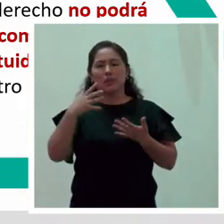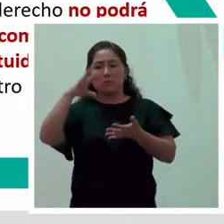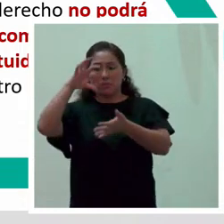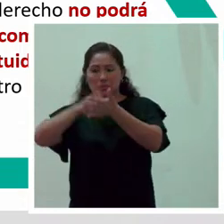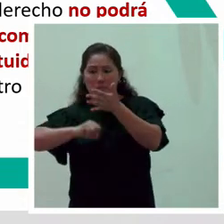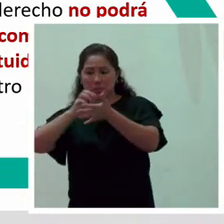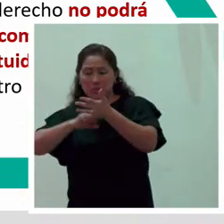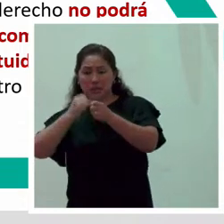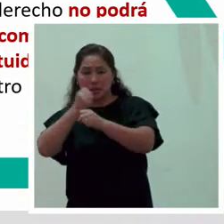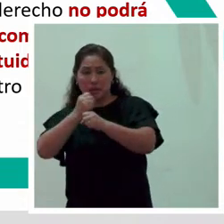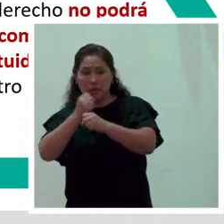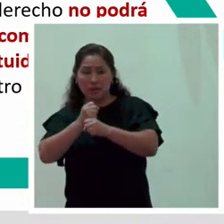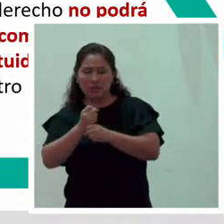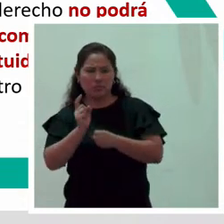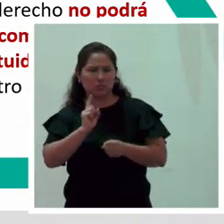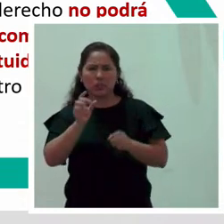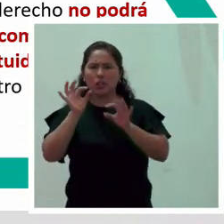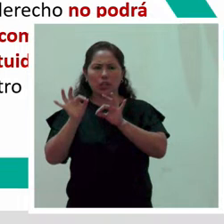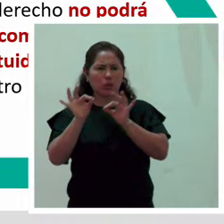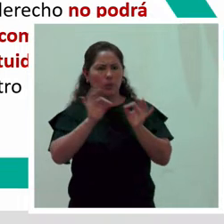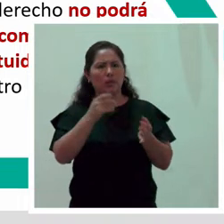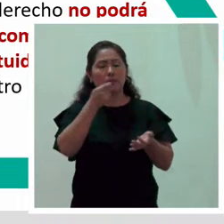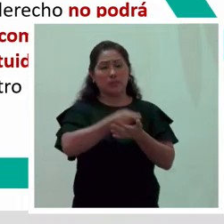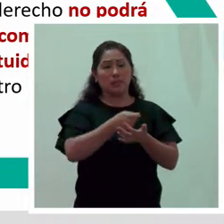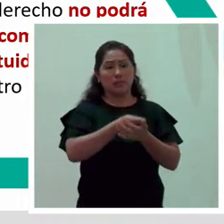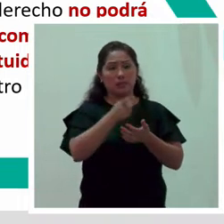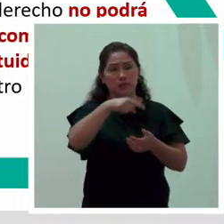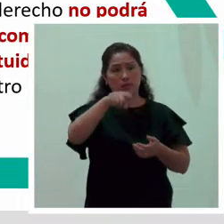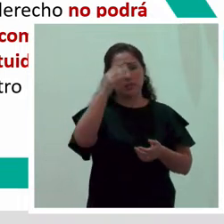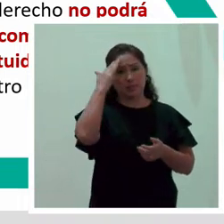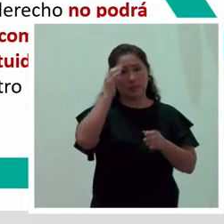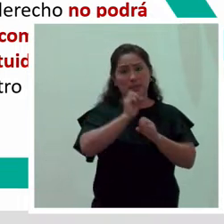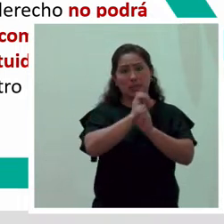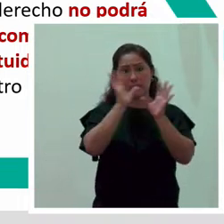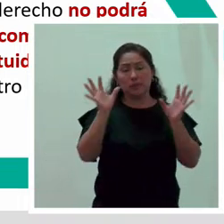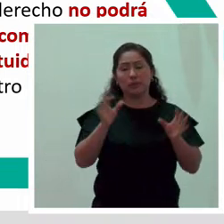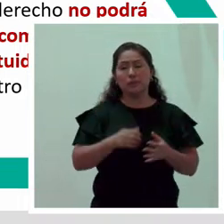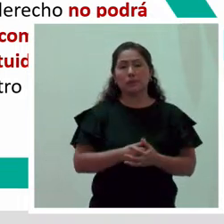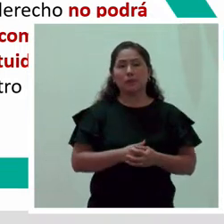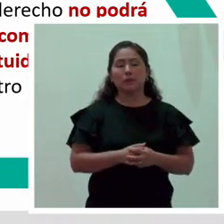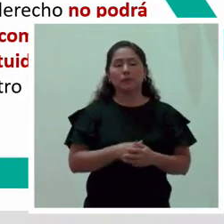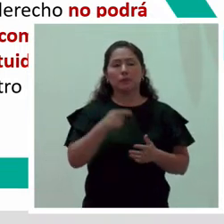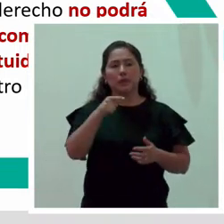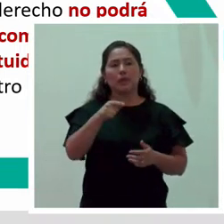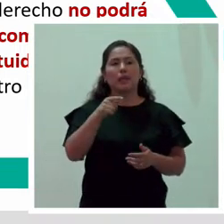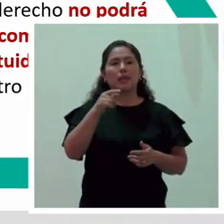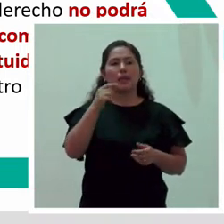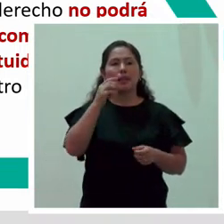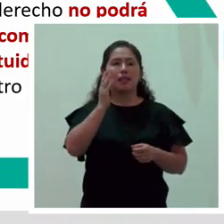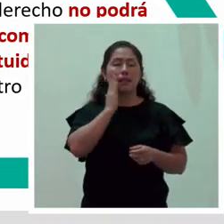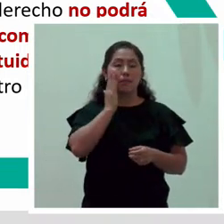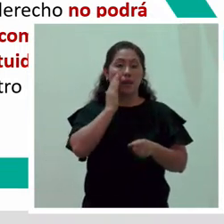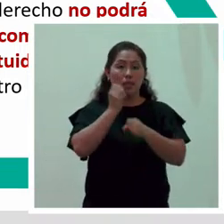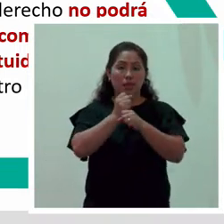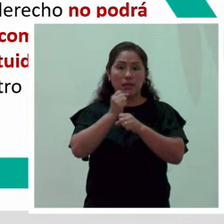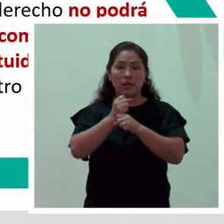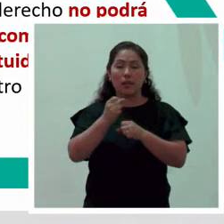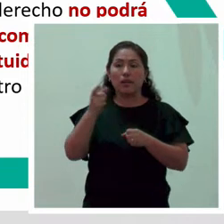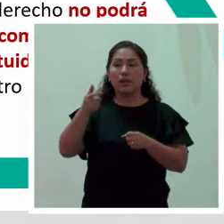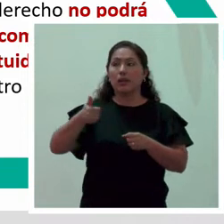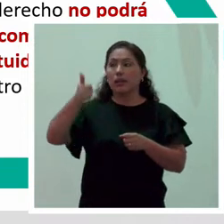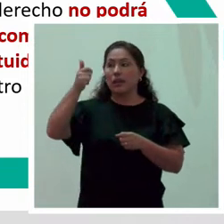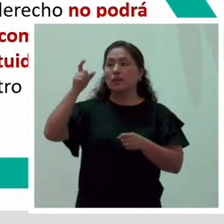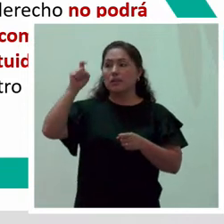Eso tiene que quedarnos claro. ¿Bien? La madre y su empleador podrán convenir el horario en que se